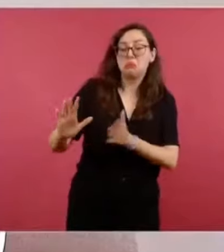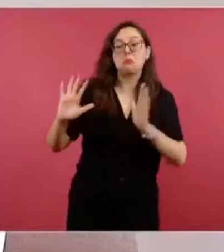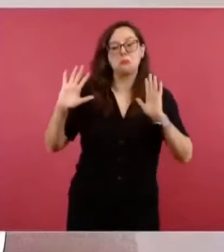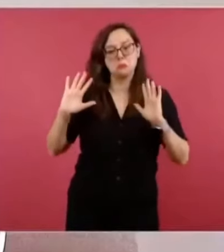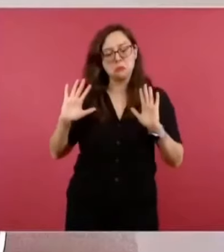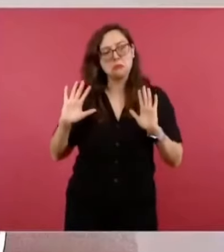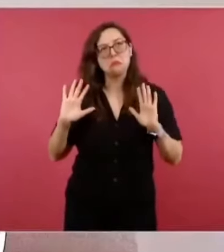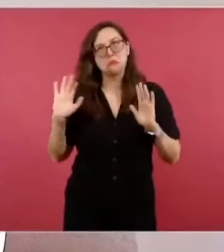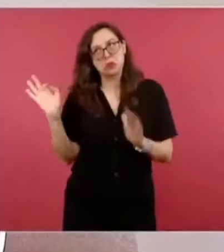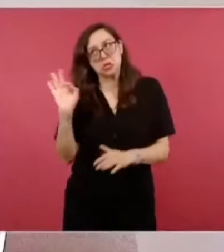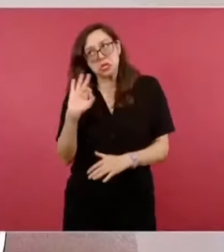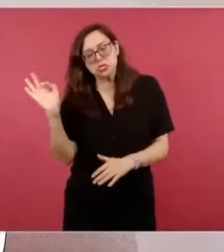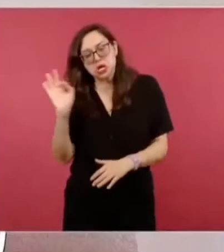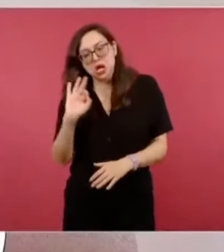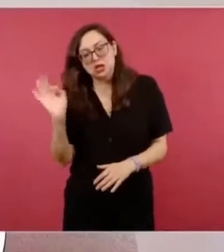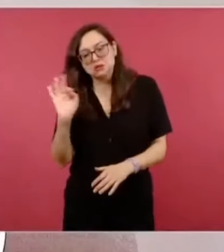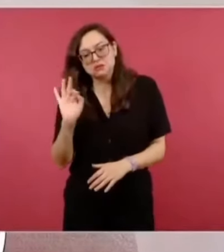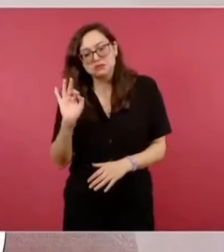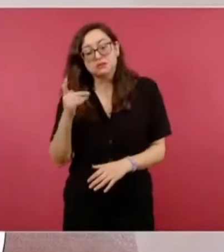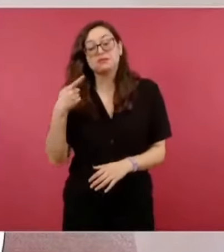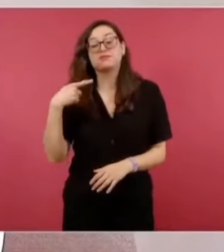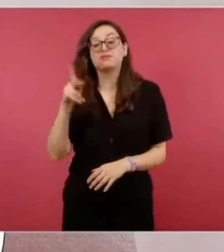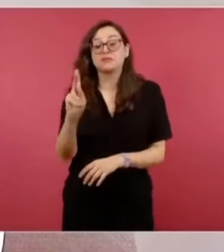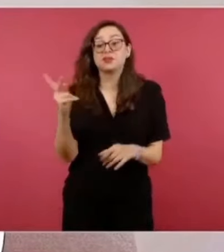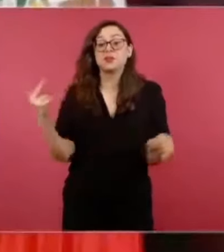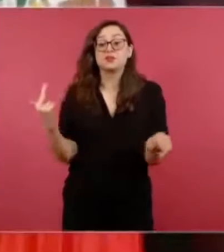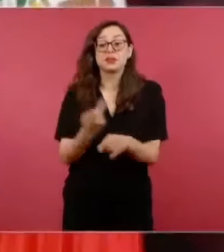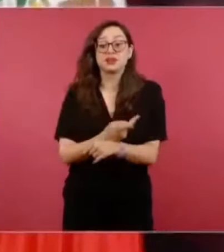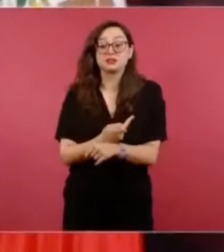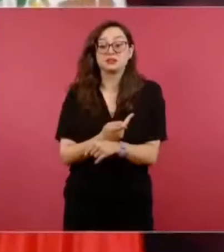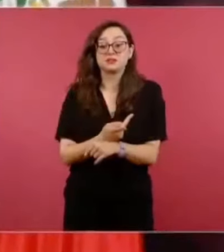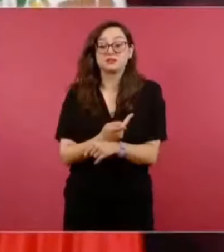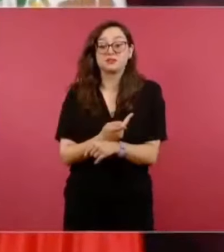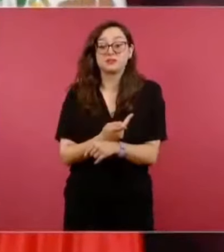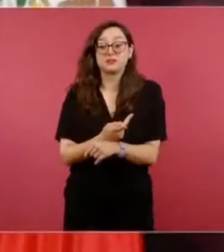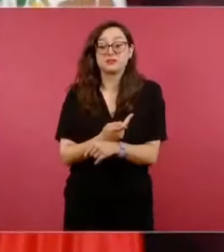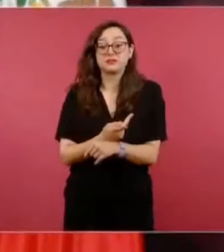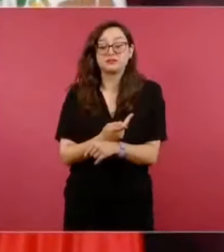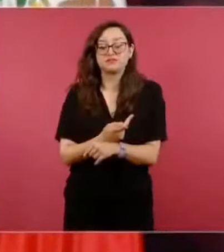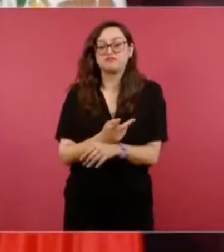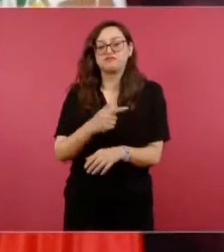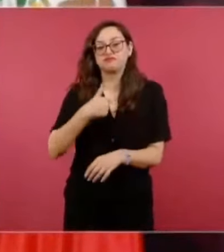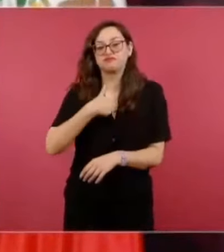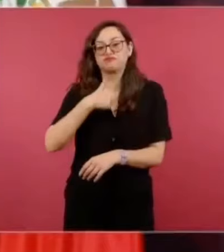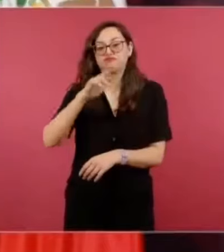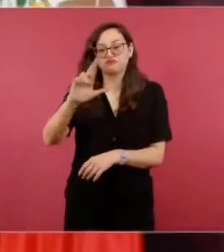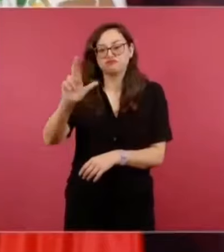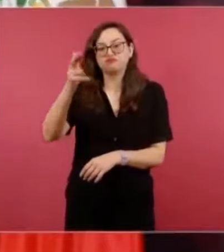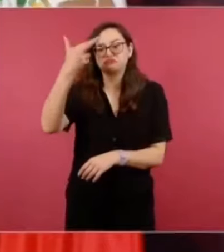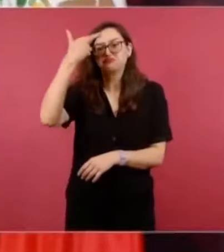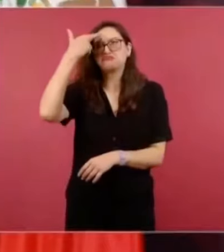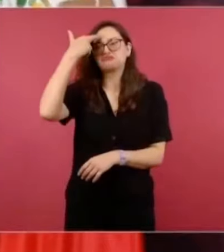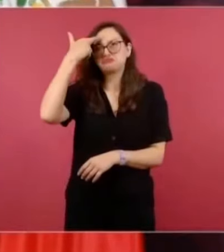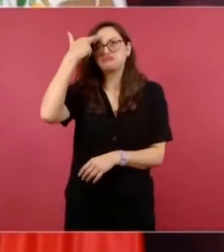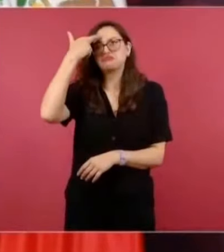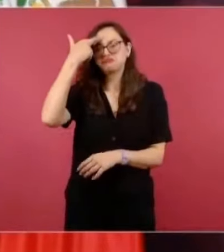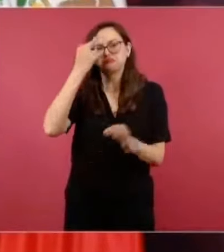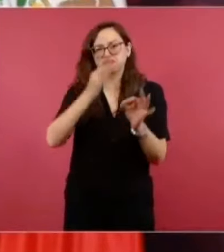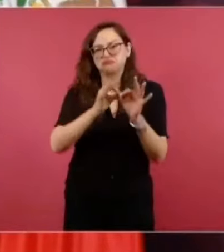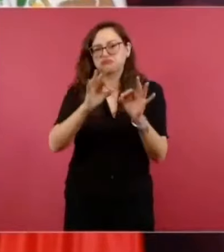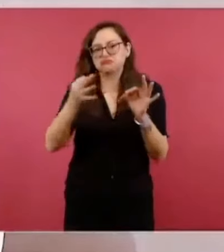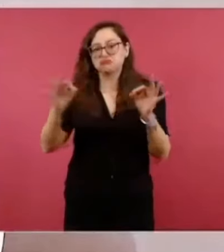es un dicho, según el cual es de sabio cambiar de opinión.